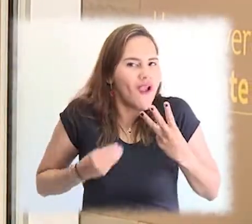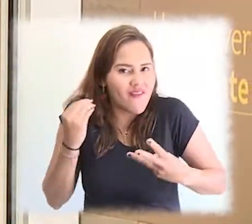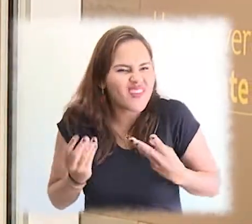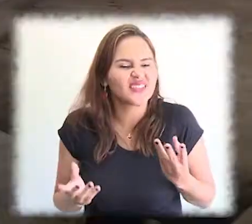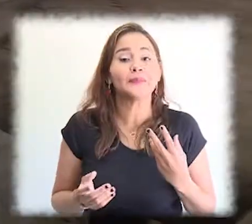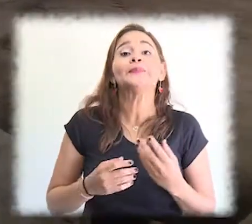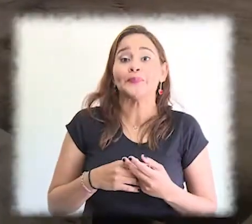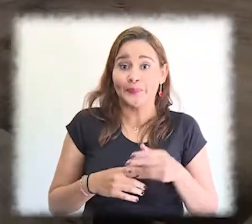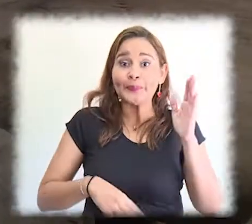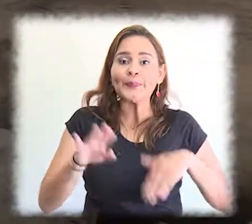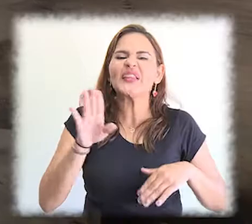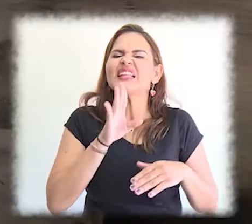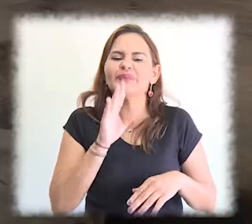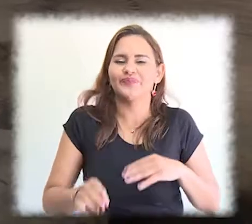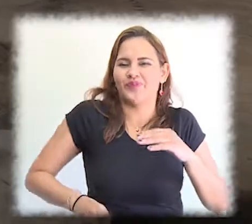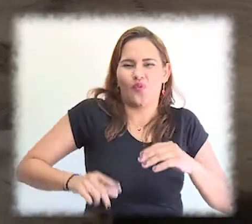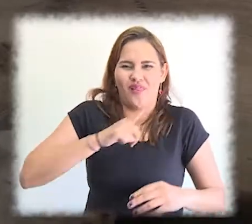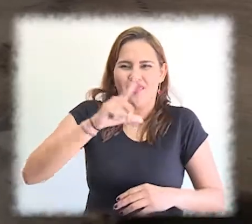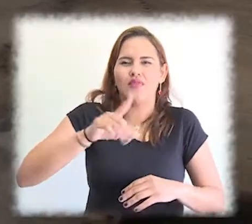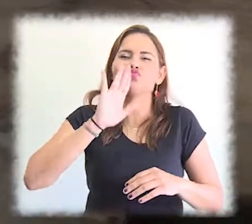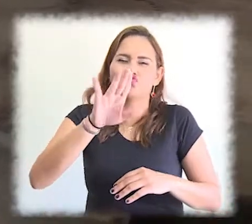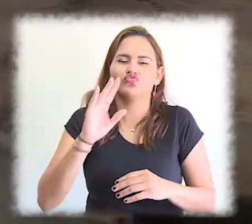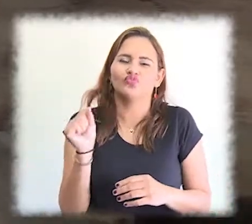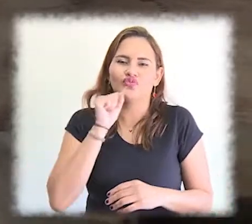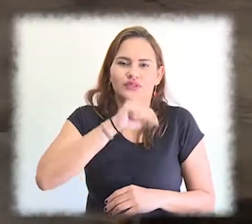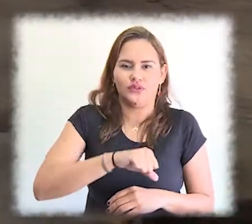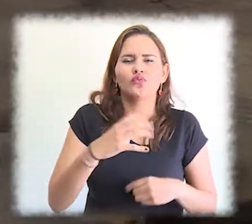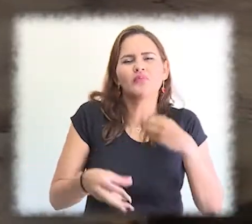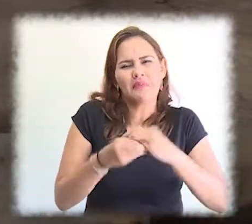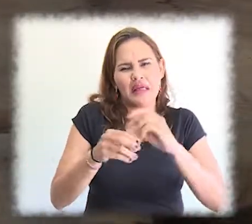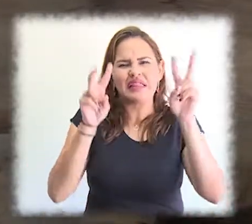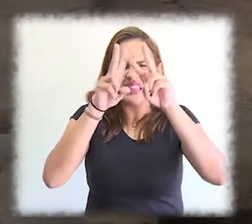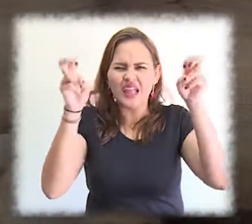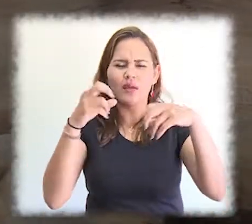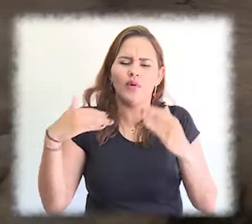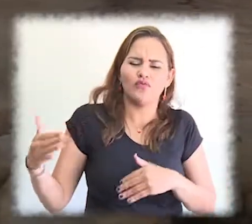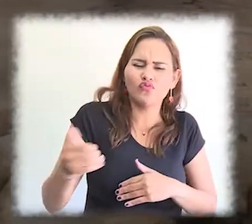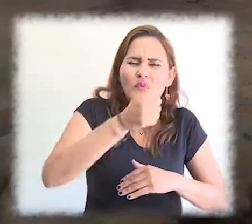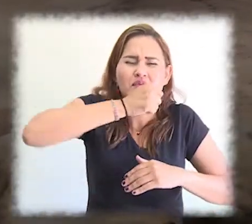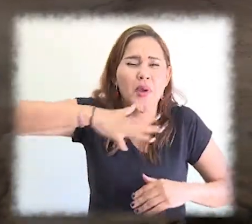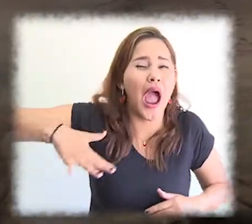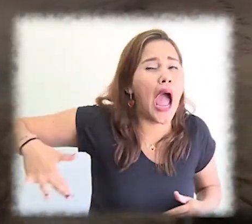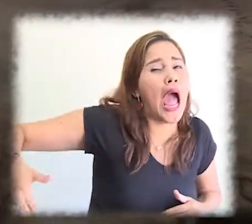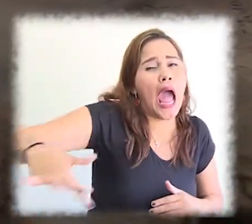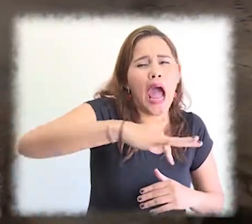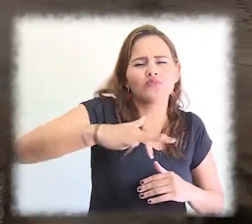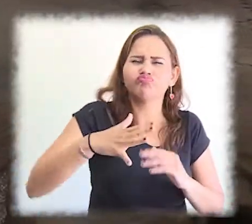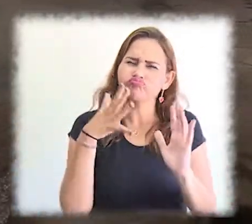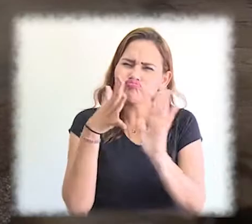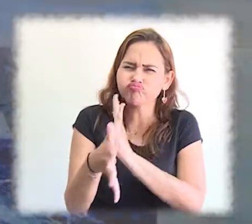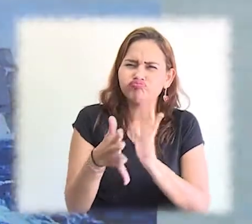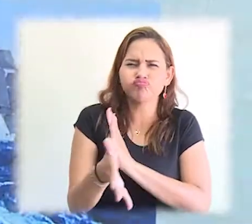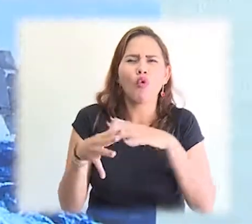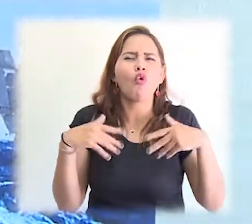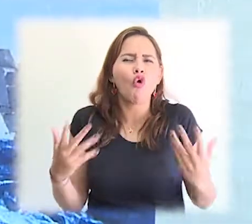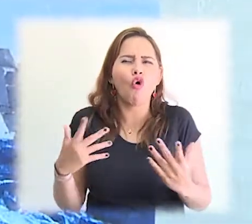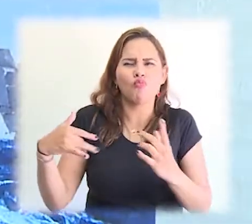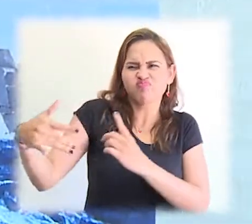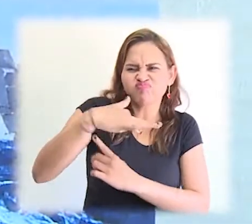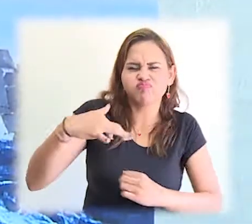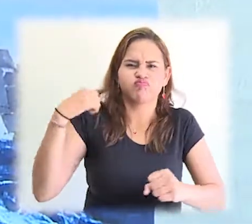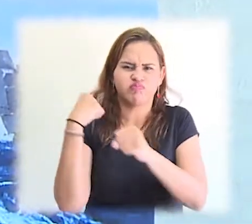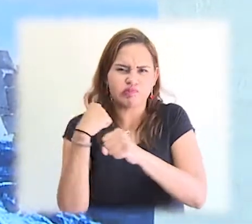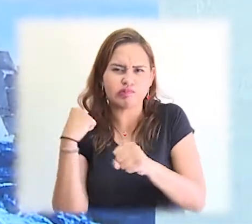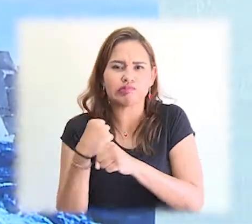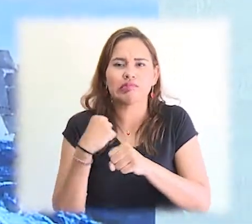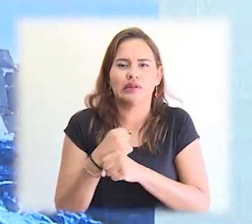y los espacios costeros en el marco del desarrollo sostenible por parte del capitán Iván Hurtado. La gente está empezando a interesarse mucho por